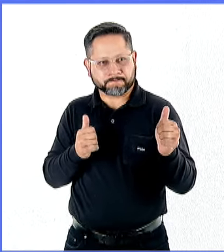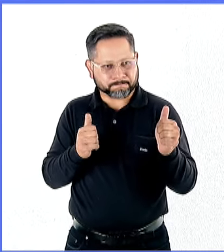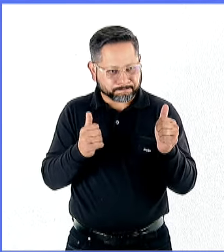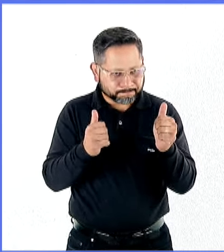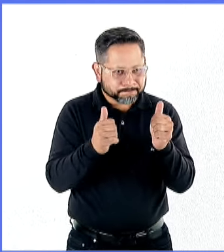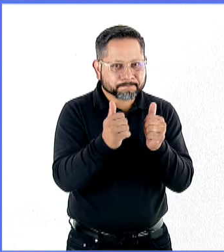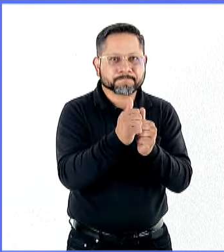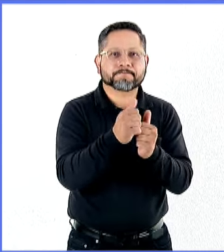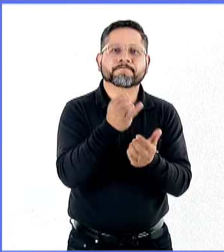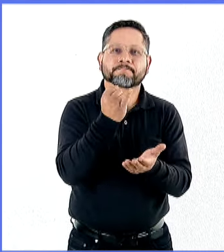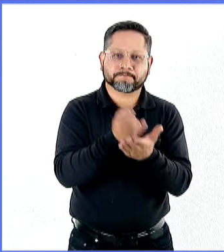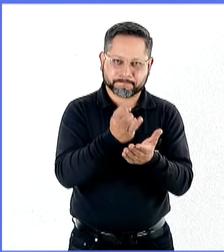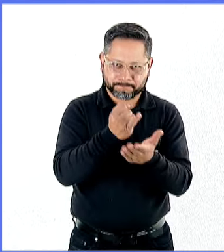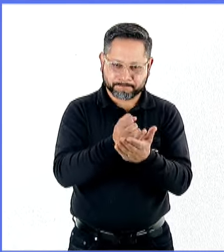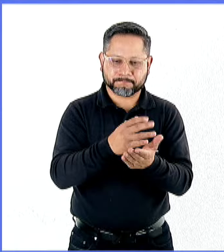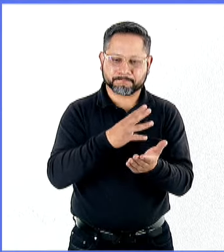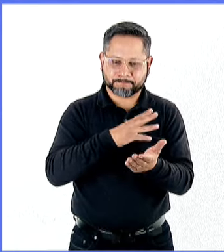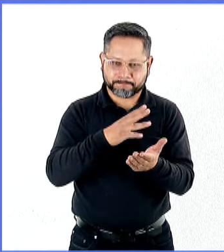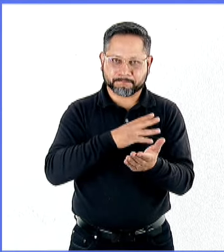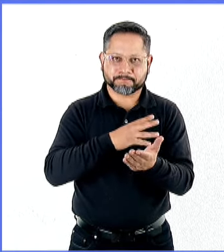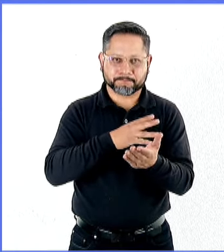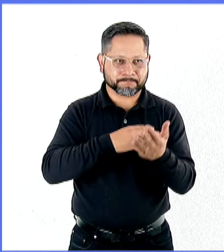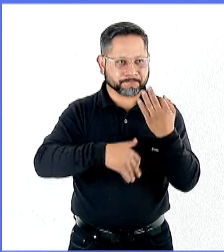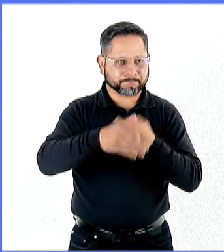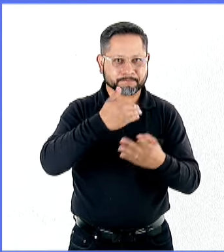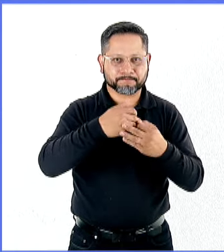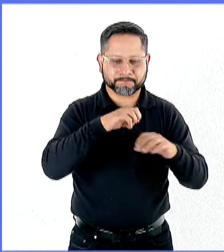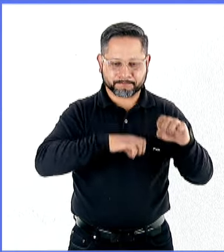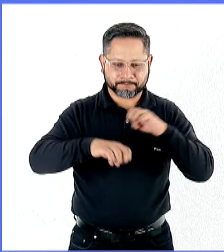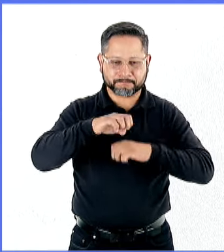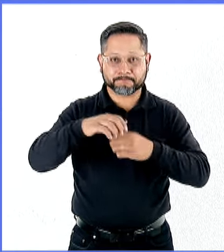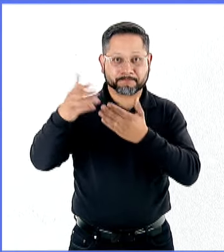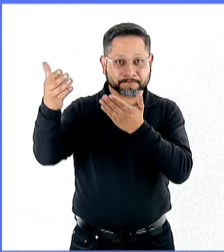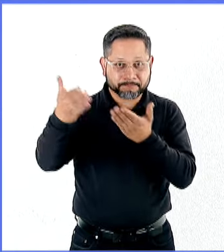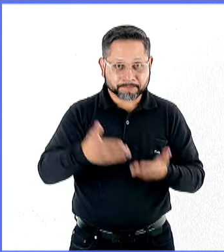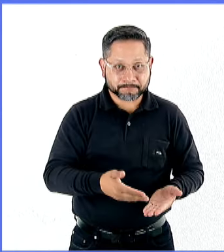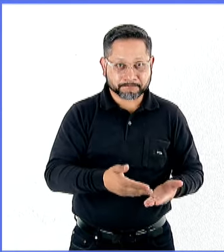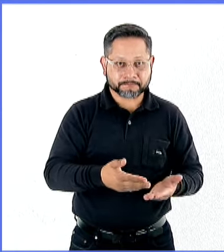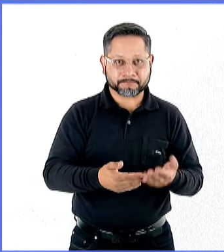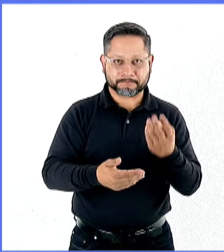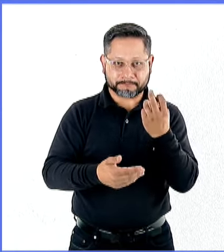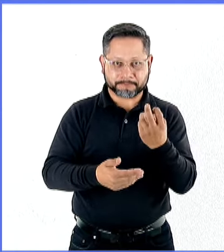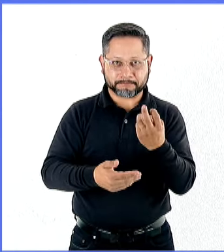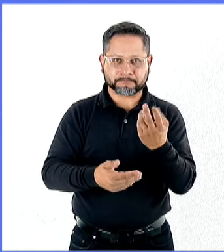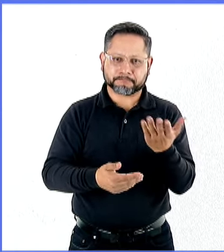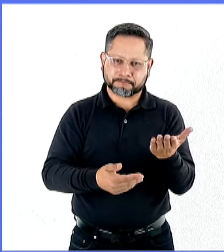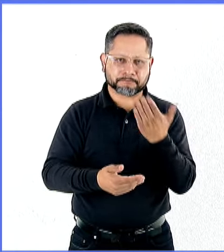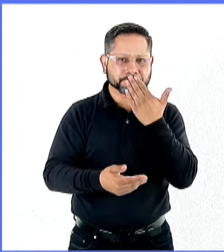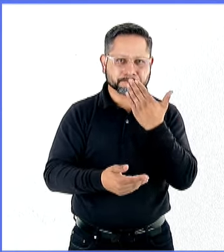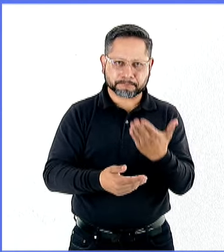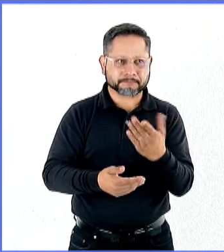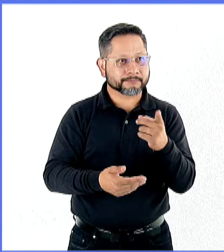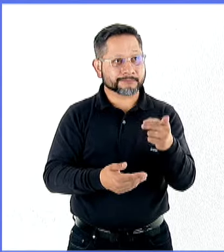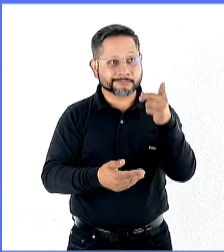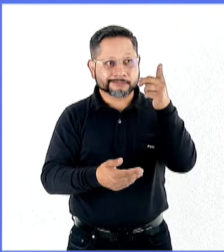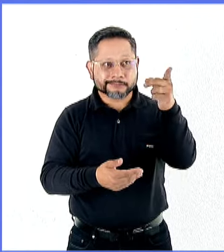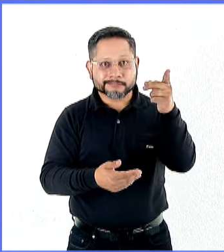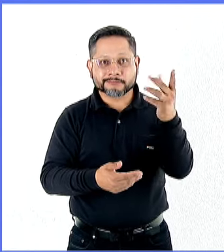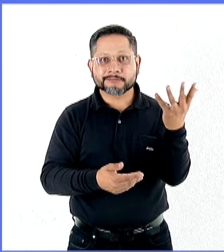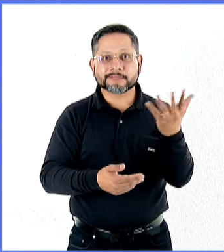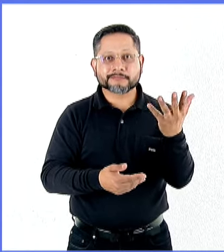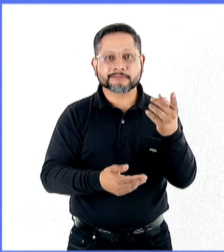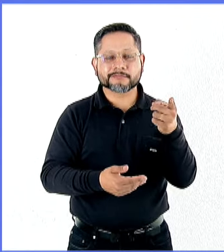impuestos, o sea, que además si las empresas vienen y se instalan, pues intentar evitar los